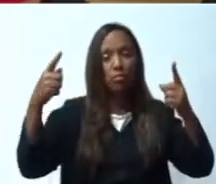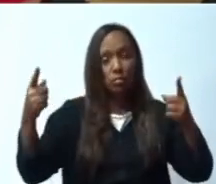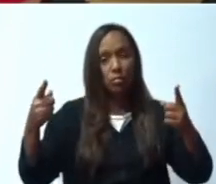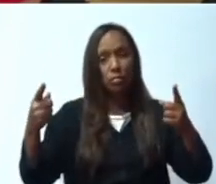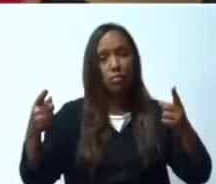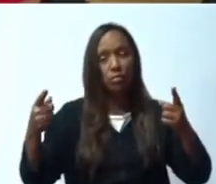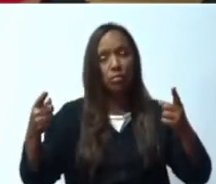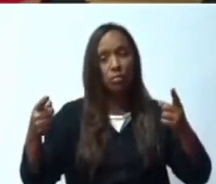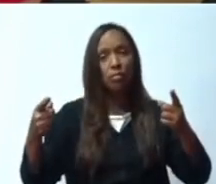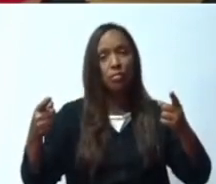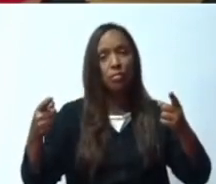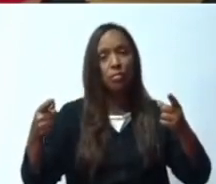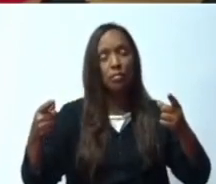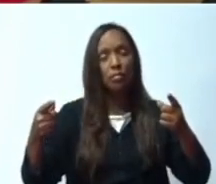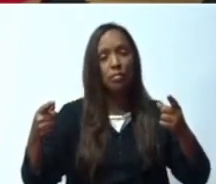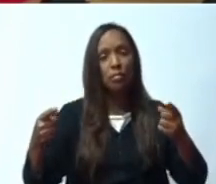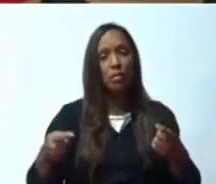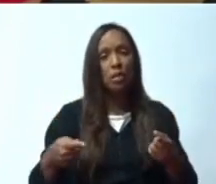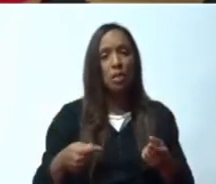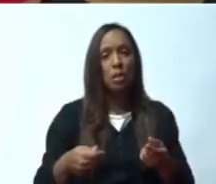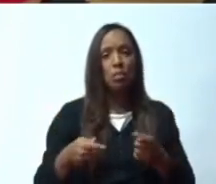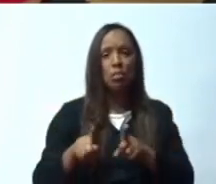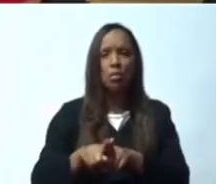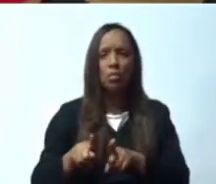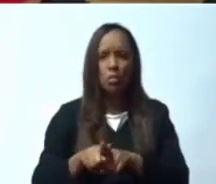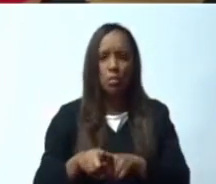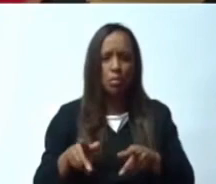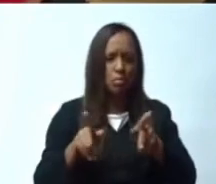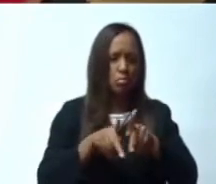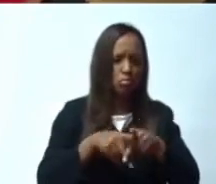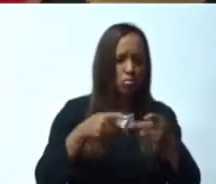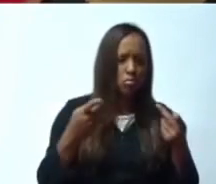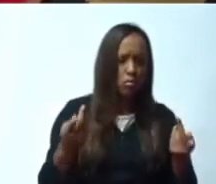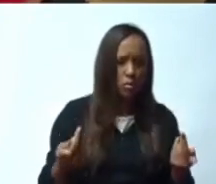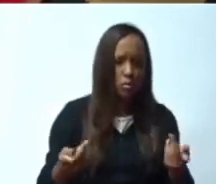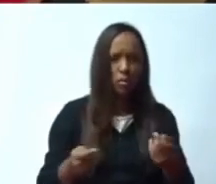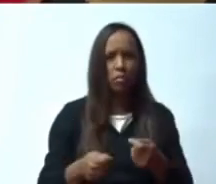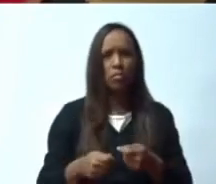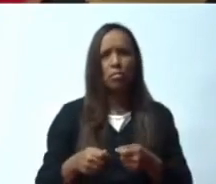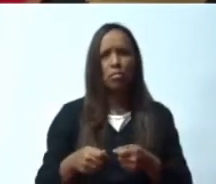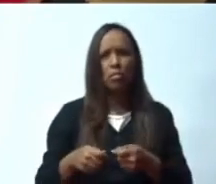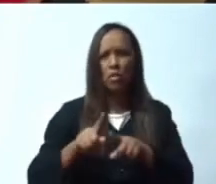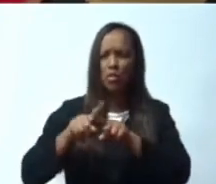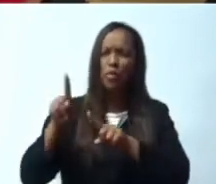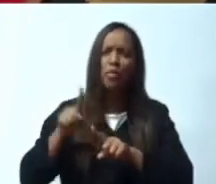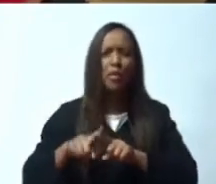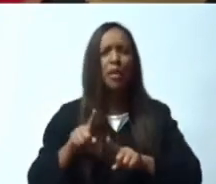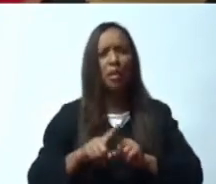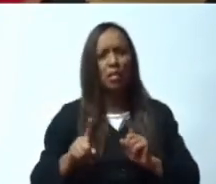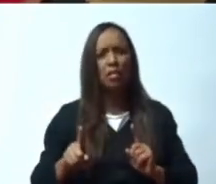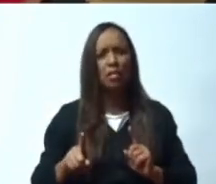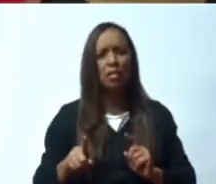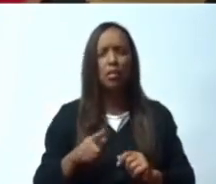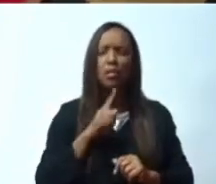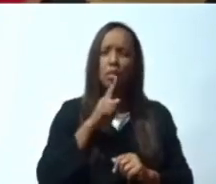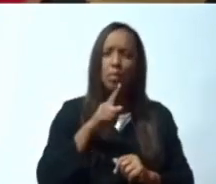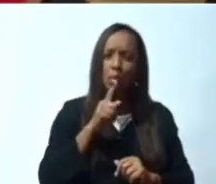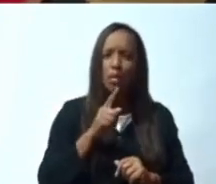importantes antologías, revistas, periódicos. Es un hombre de letra que se ha destacado